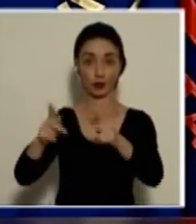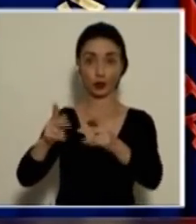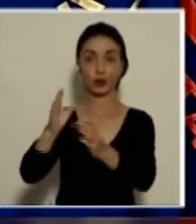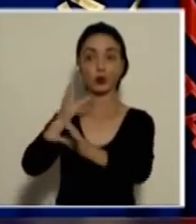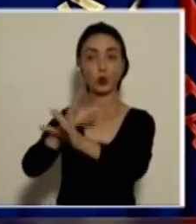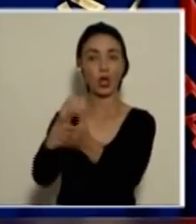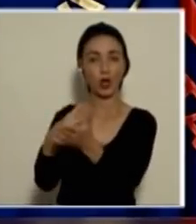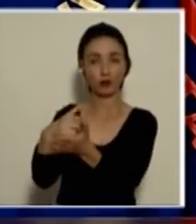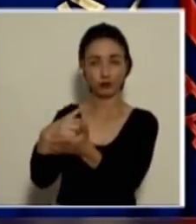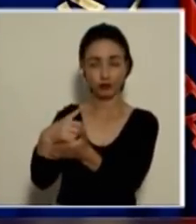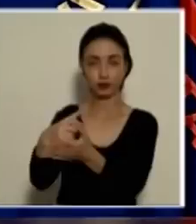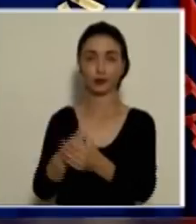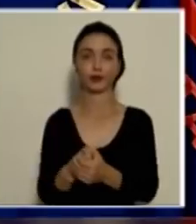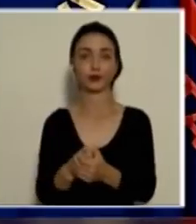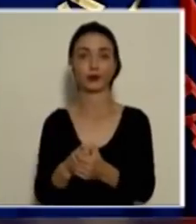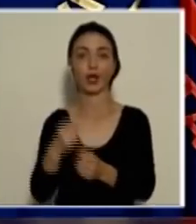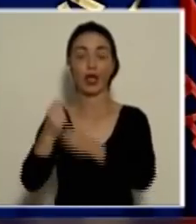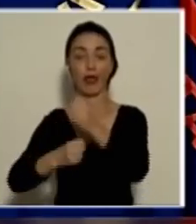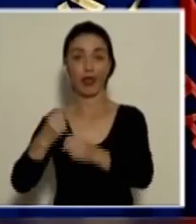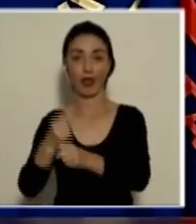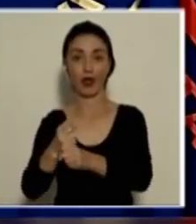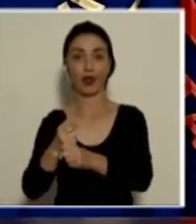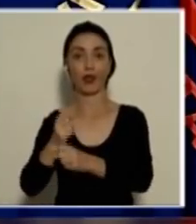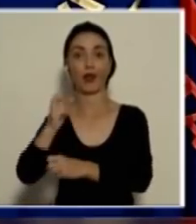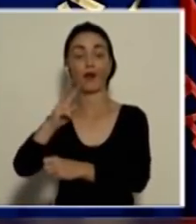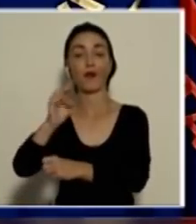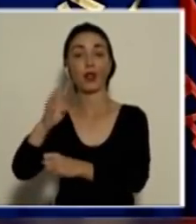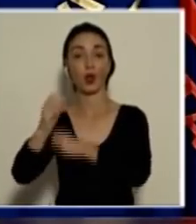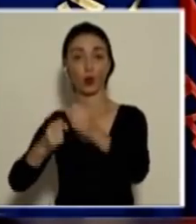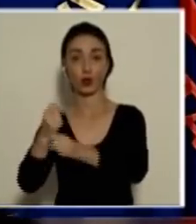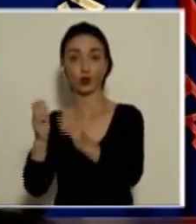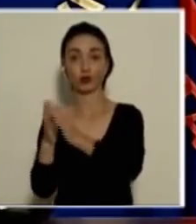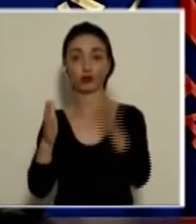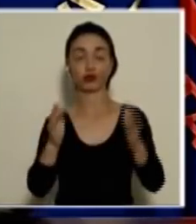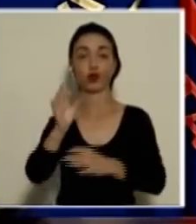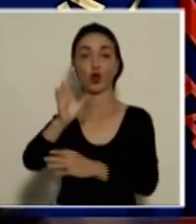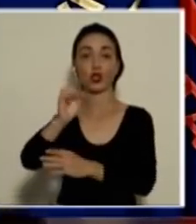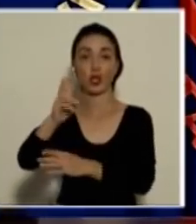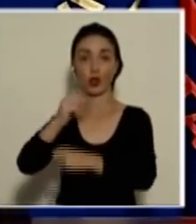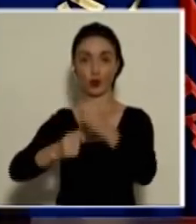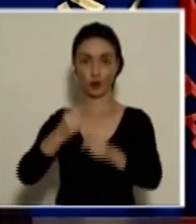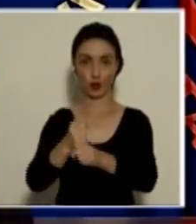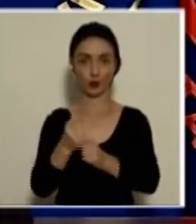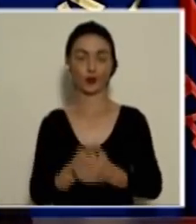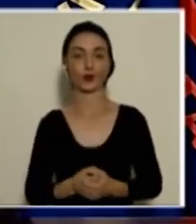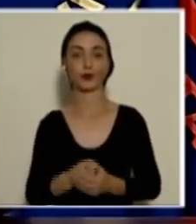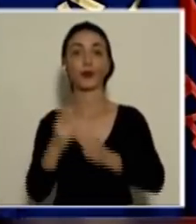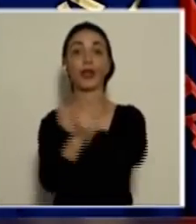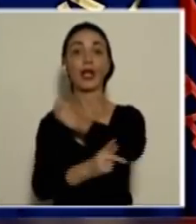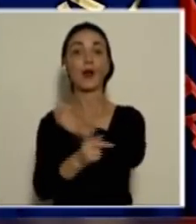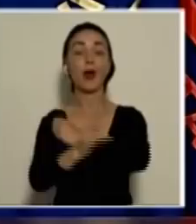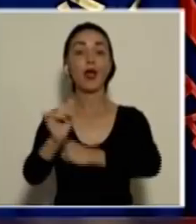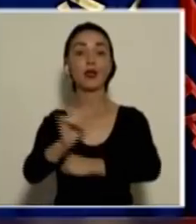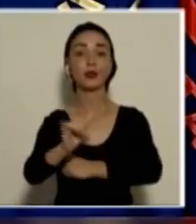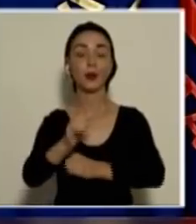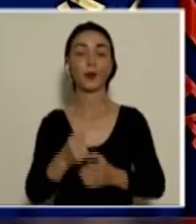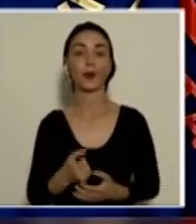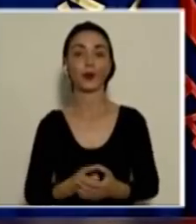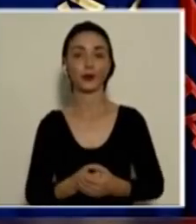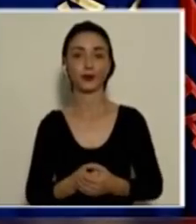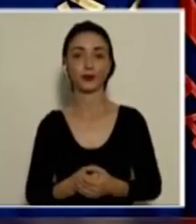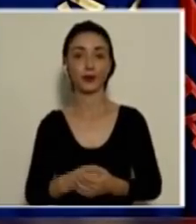en cuidados intensivos, con un rango de edad de los 24 a los 82 años. El país también registró